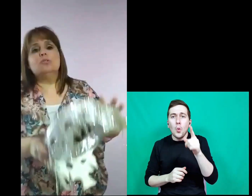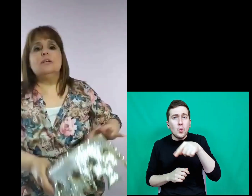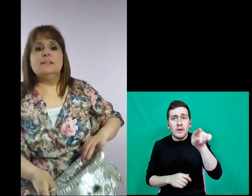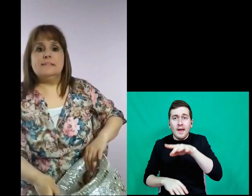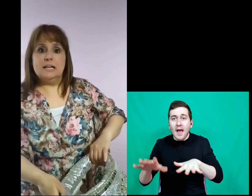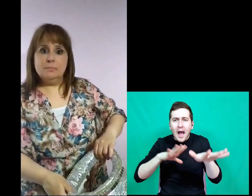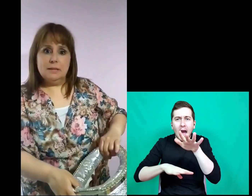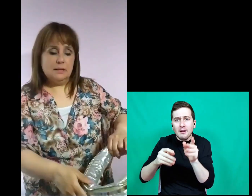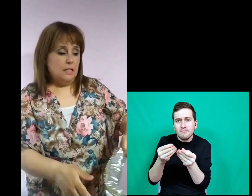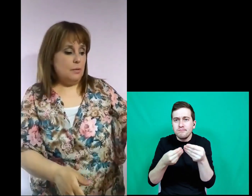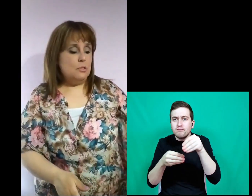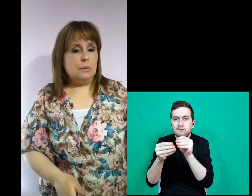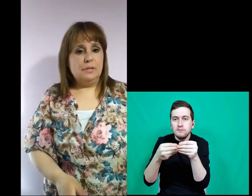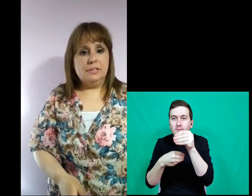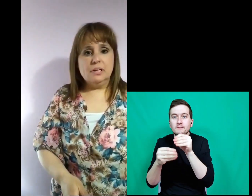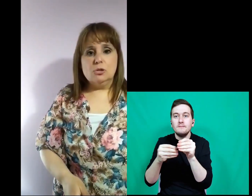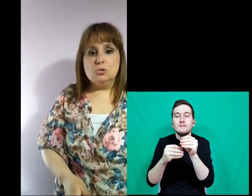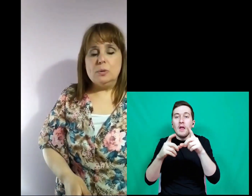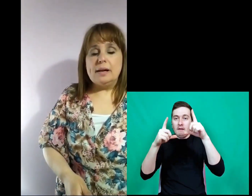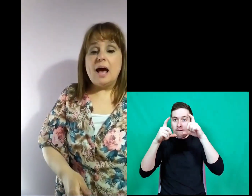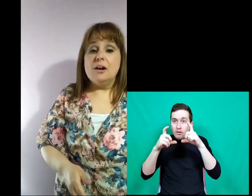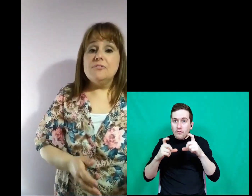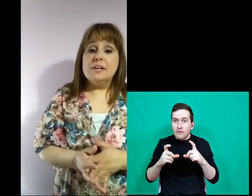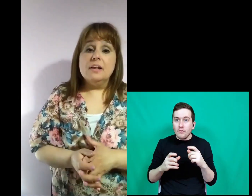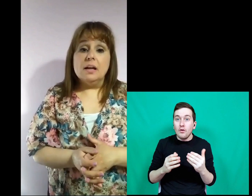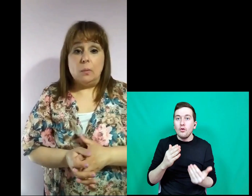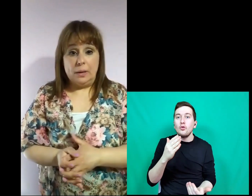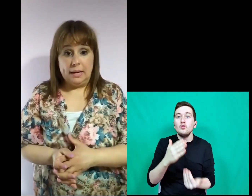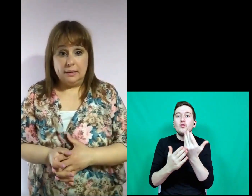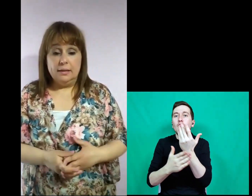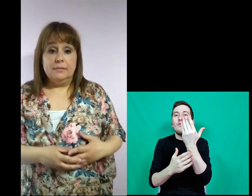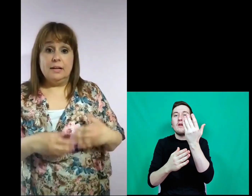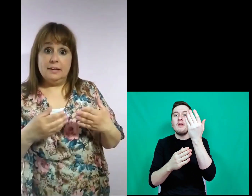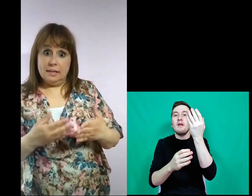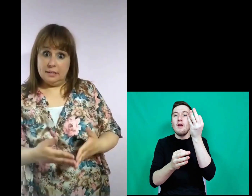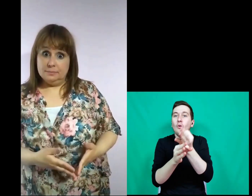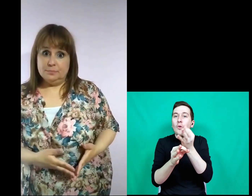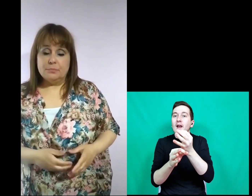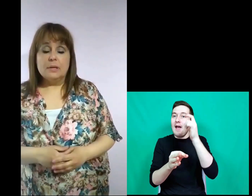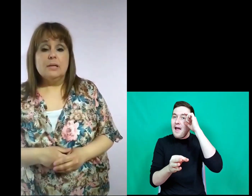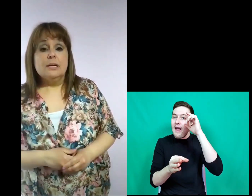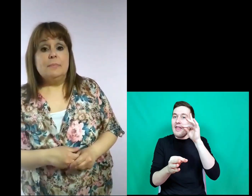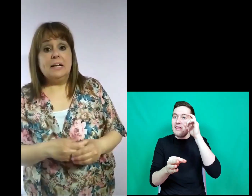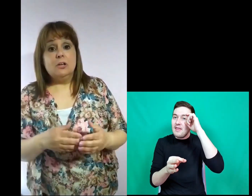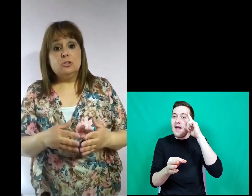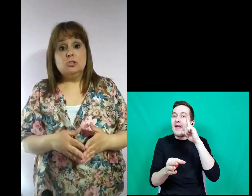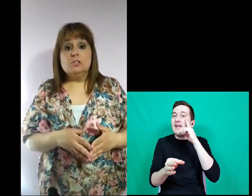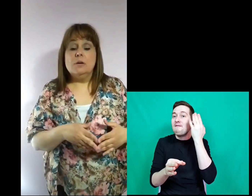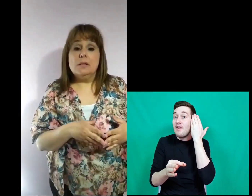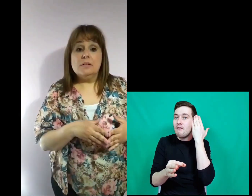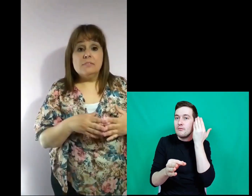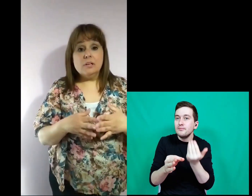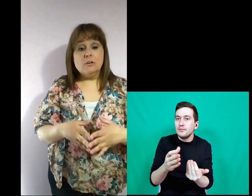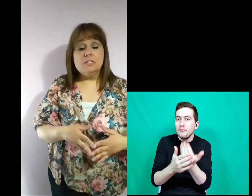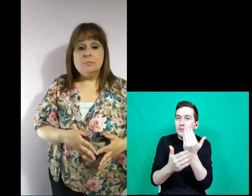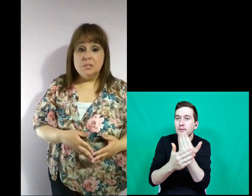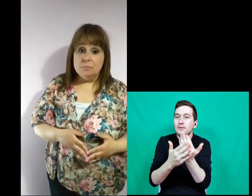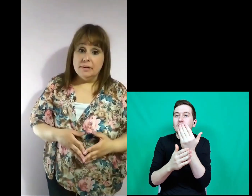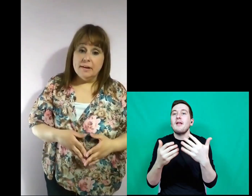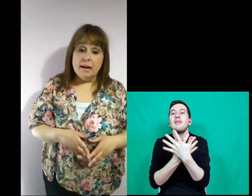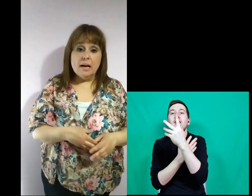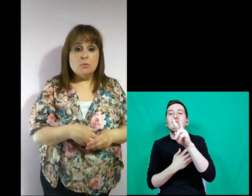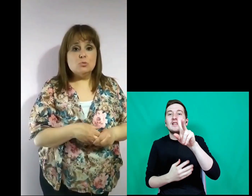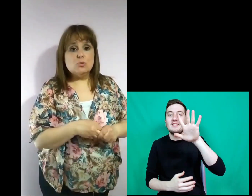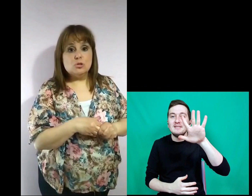Todo lo que ustedes armen, le vamos a pedir que lo suban al FEI de la escuela, de la E-Day, para que nosotros el 25 de